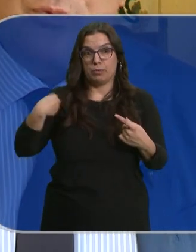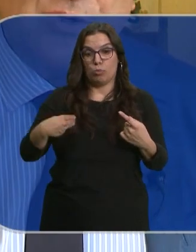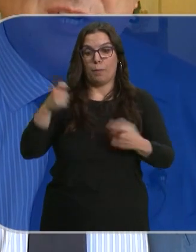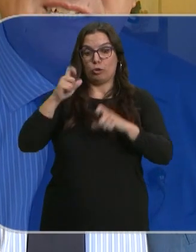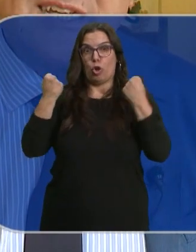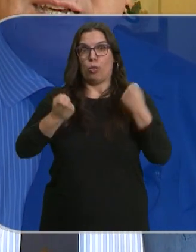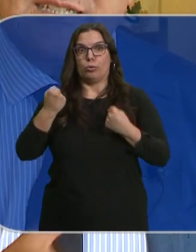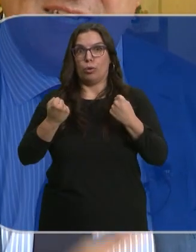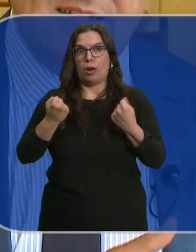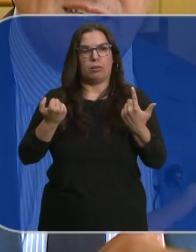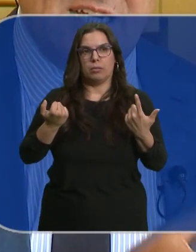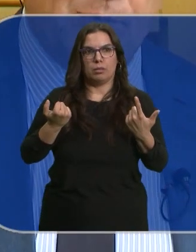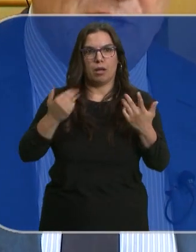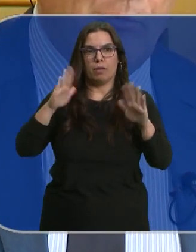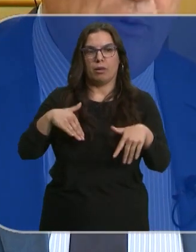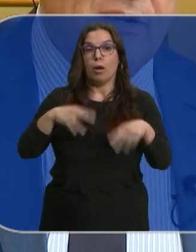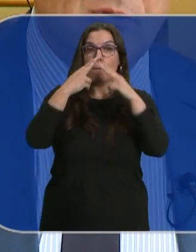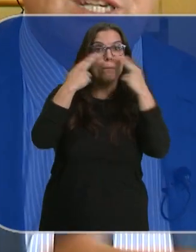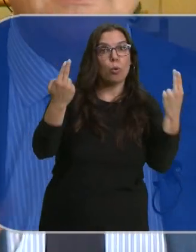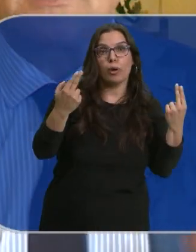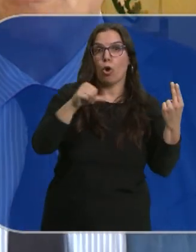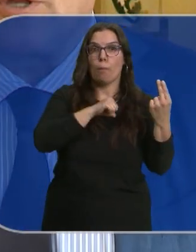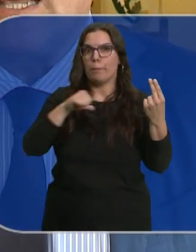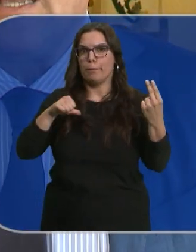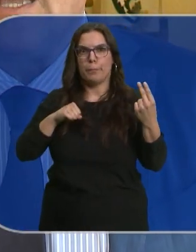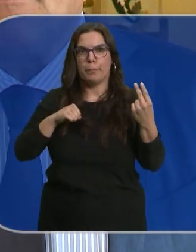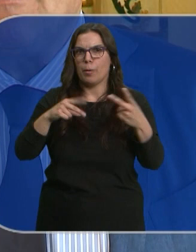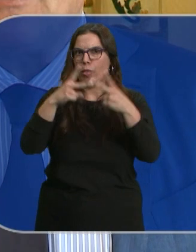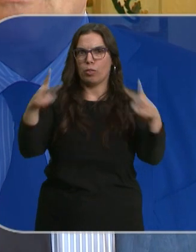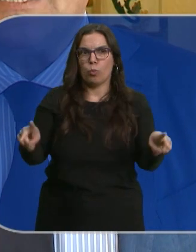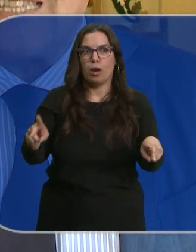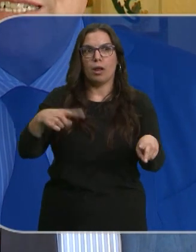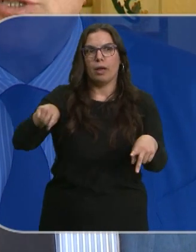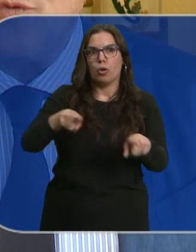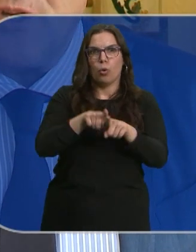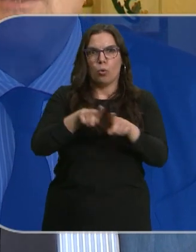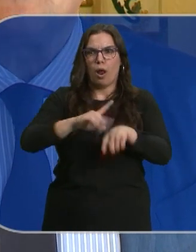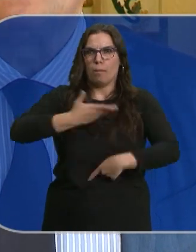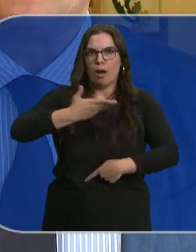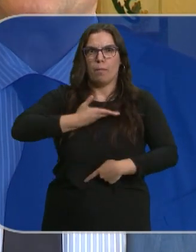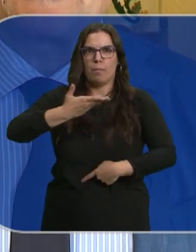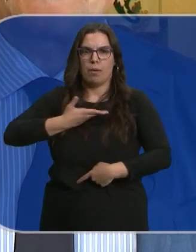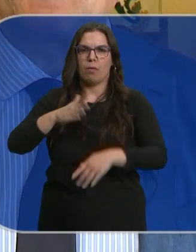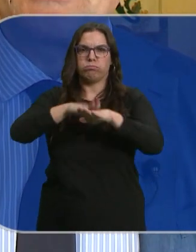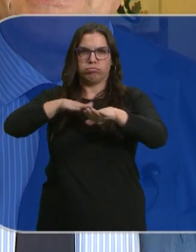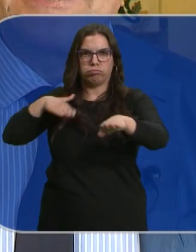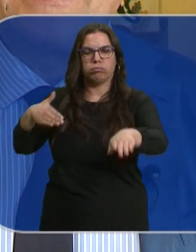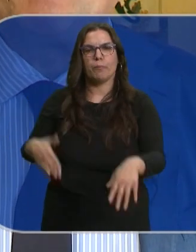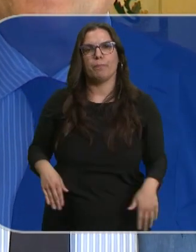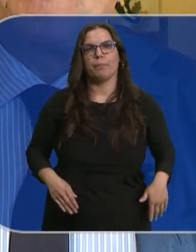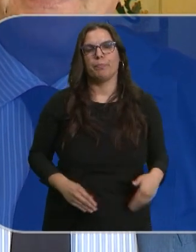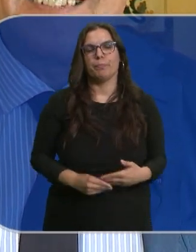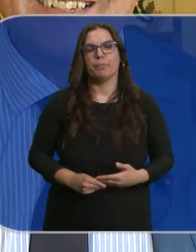conductores, sean de transporte público o sean de transporte privado, están sufriendo esos atascos.